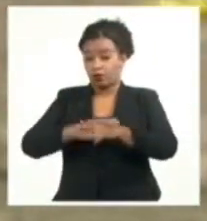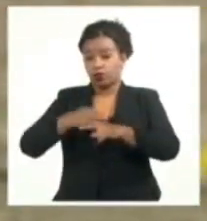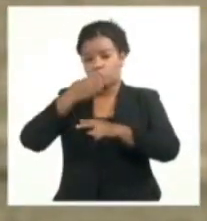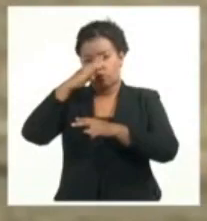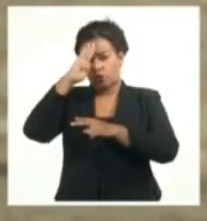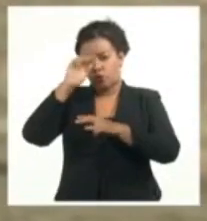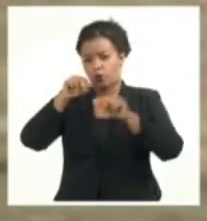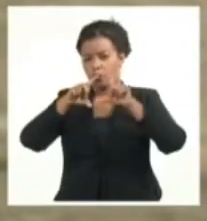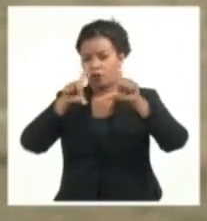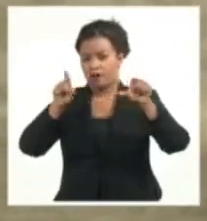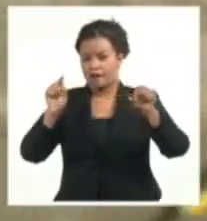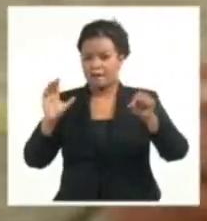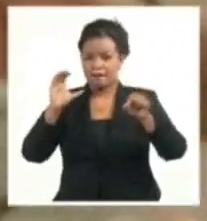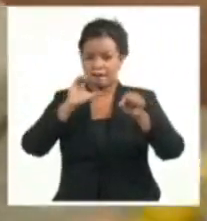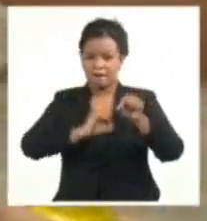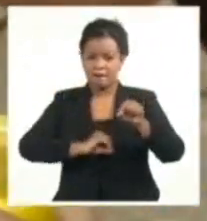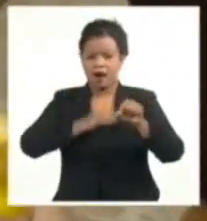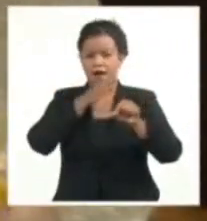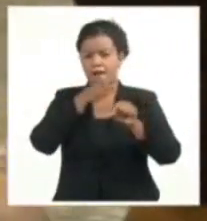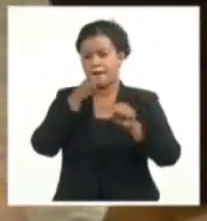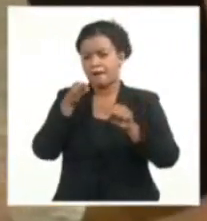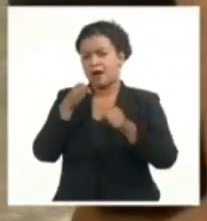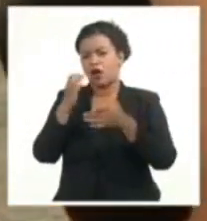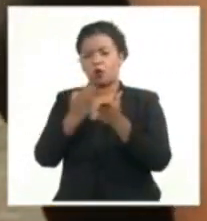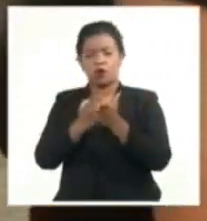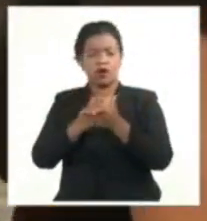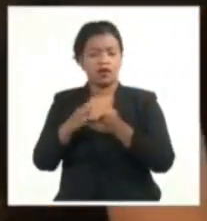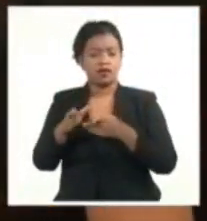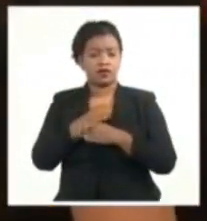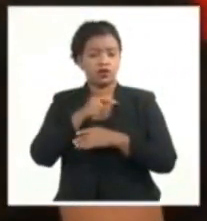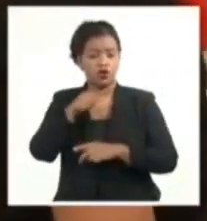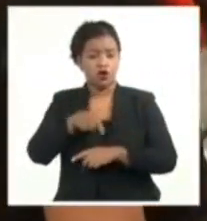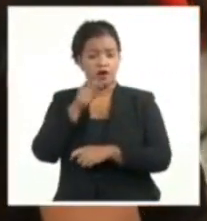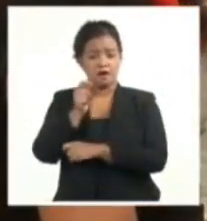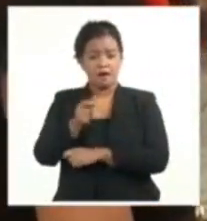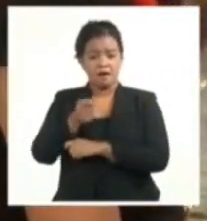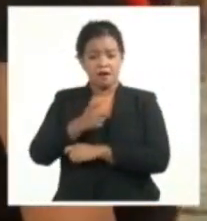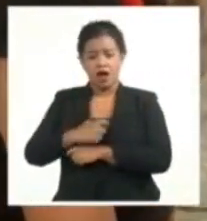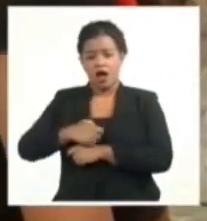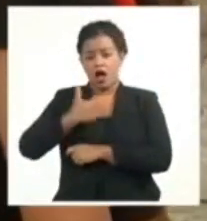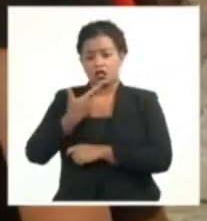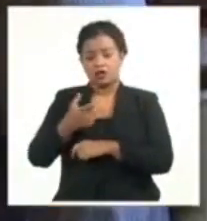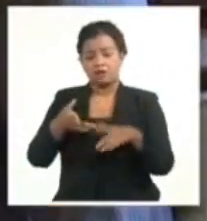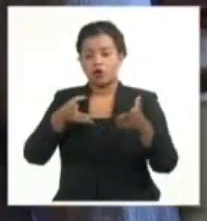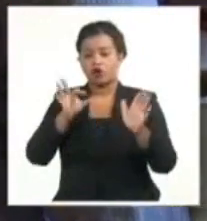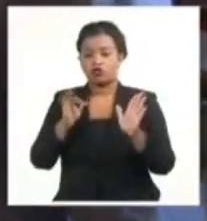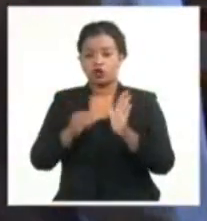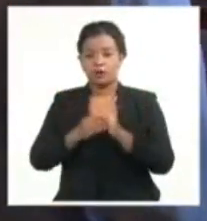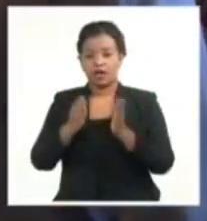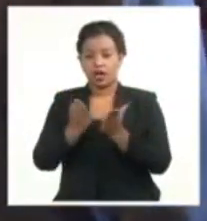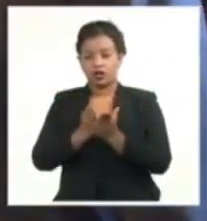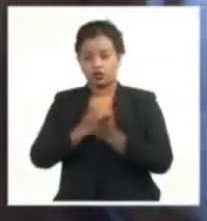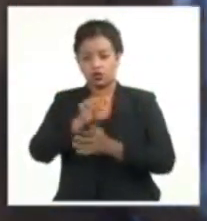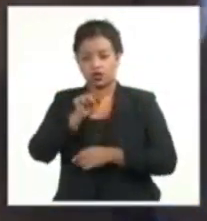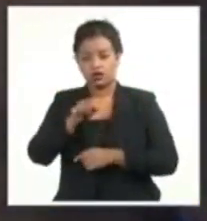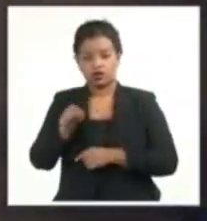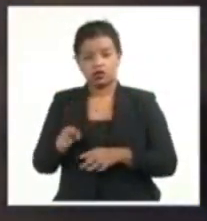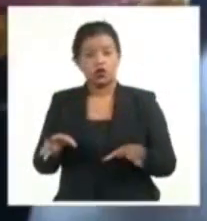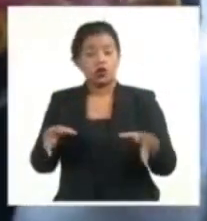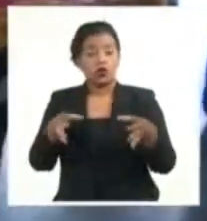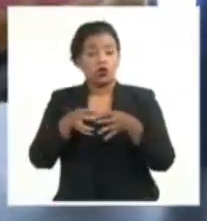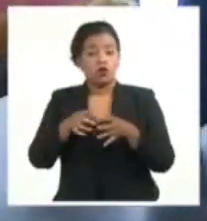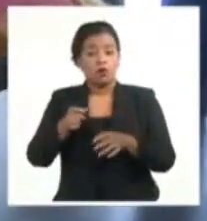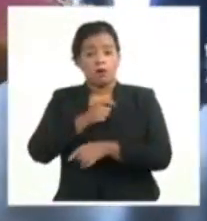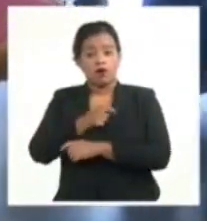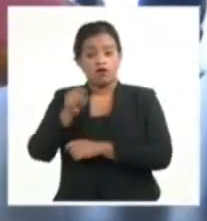crear el sistema de enseñanza artística en el que hoy se forman más de 8.000 estudiantes. Un grupo de maestros con resultados